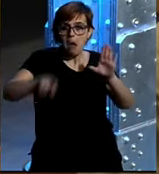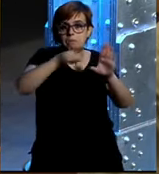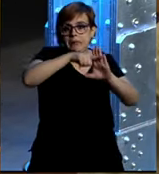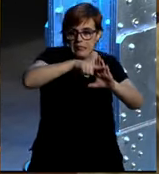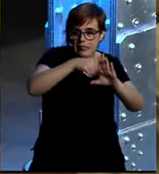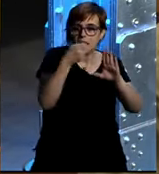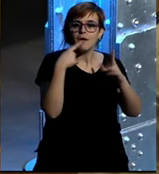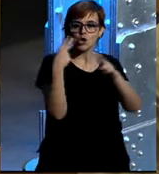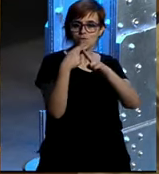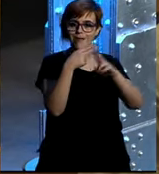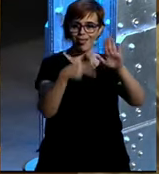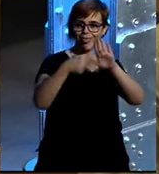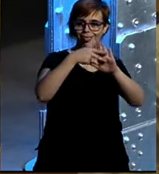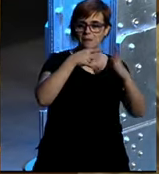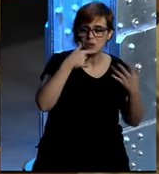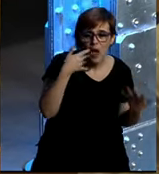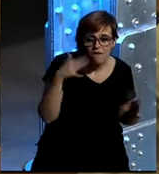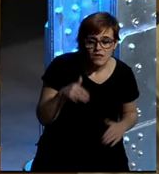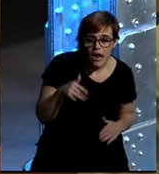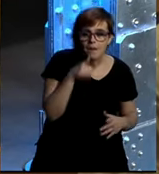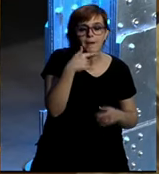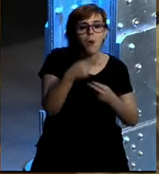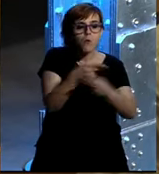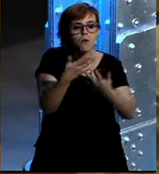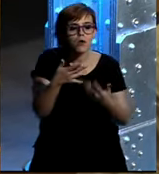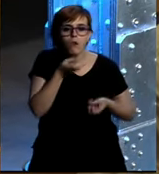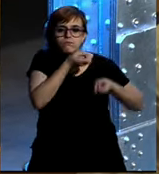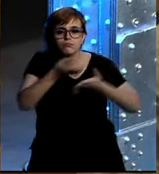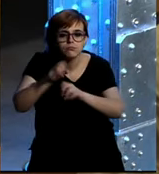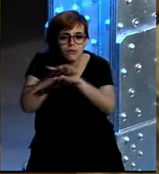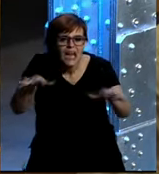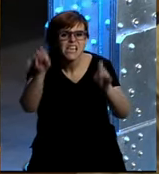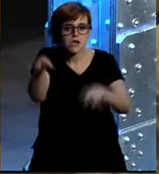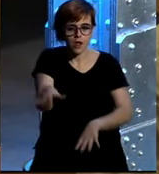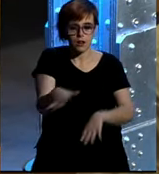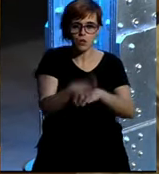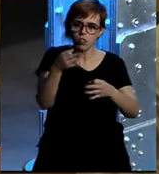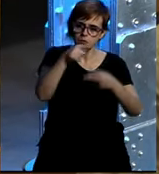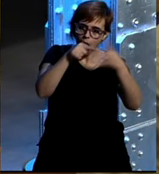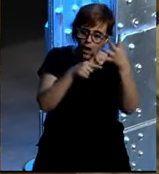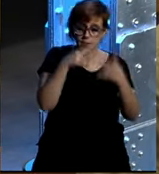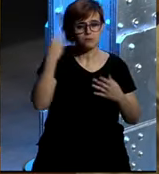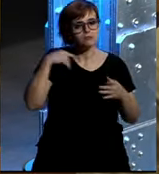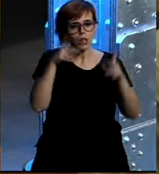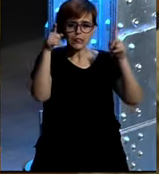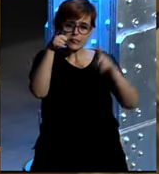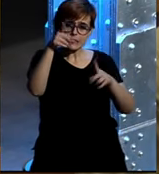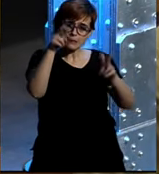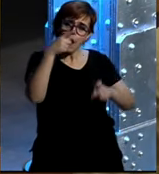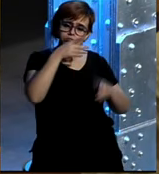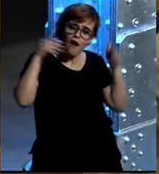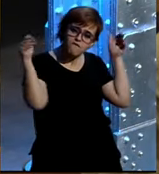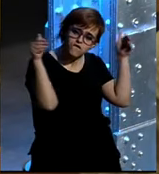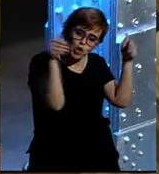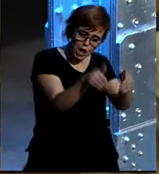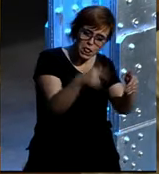estar donde y luego como lo quieres contar y a que público te quieres dirigir entonces esa focalización de la que le estáis hablando me parece que es